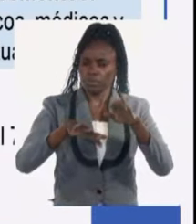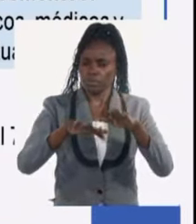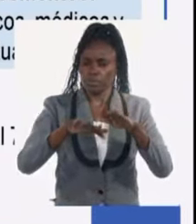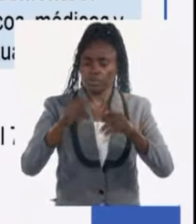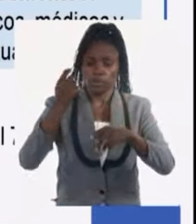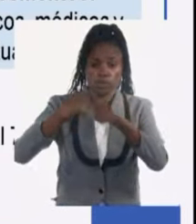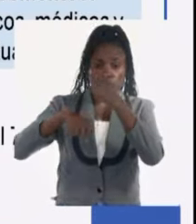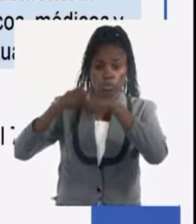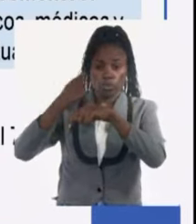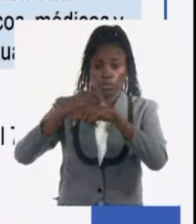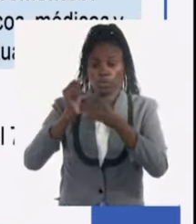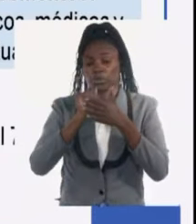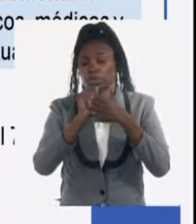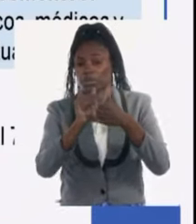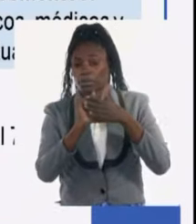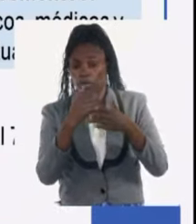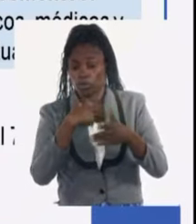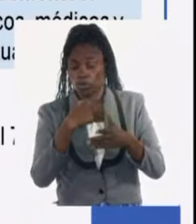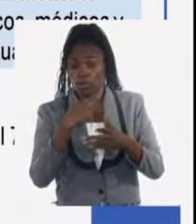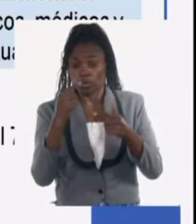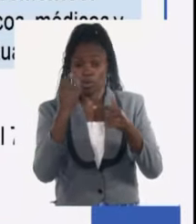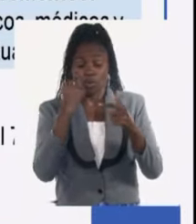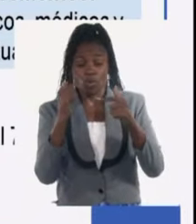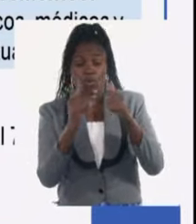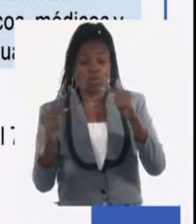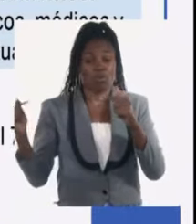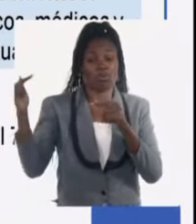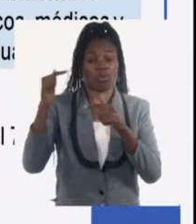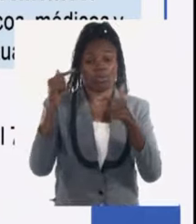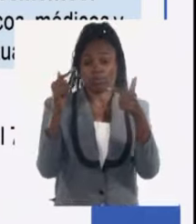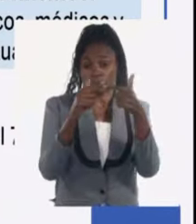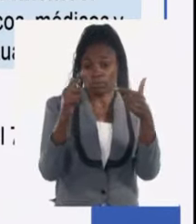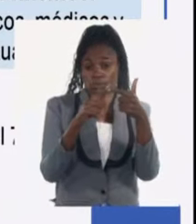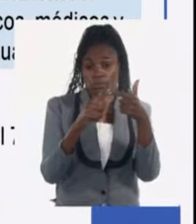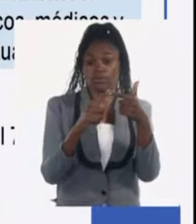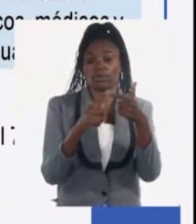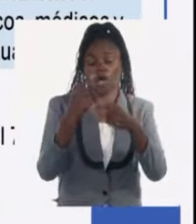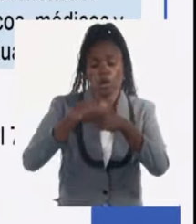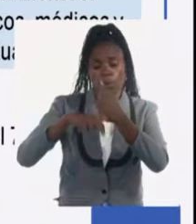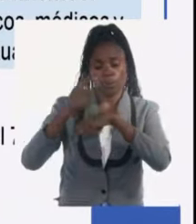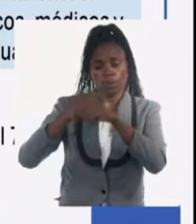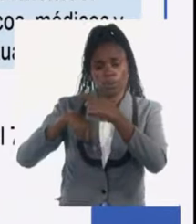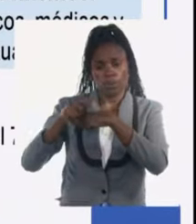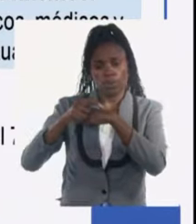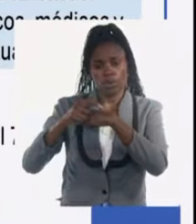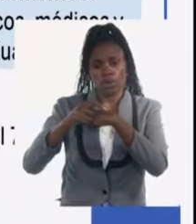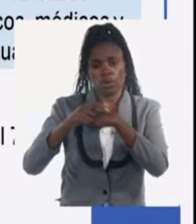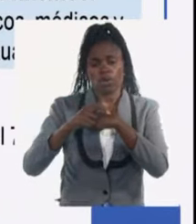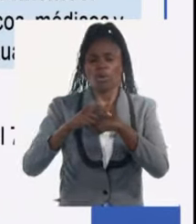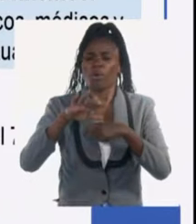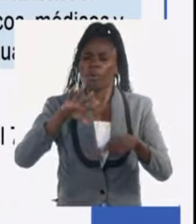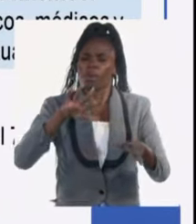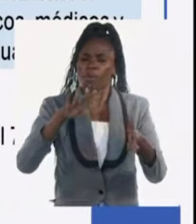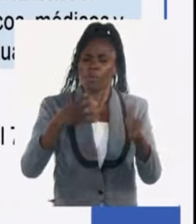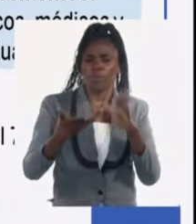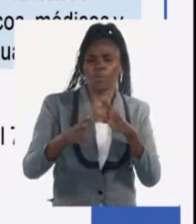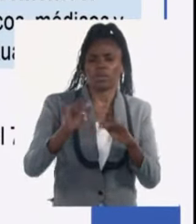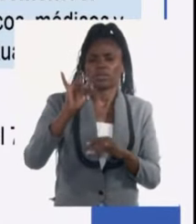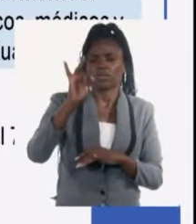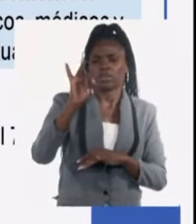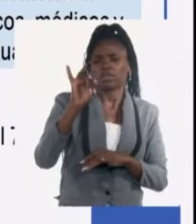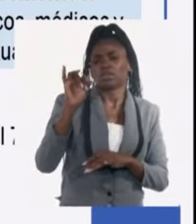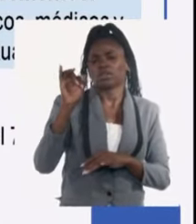las exportaciones de servicios que es nuestro principal potencial de exportación estaríamos moviendo en el entorno de los 7